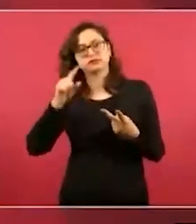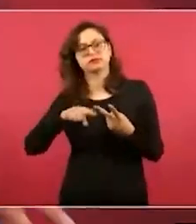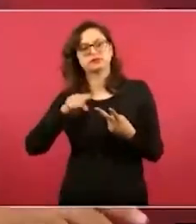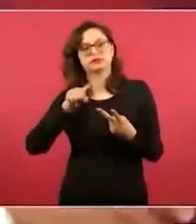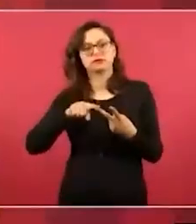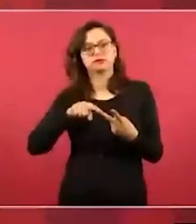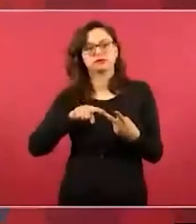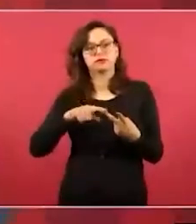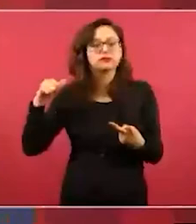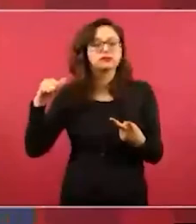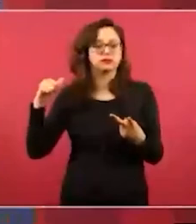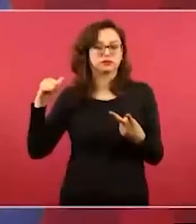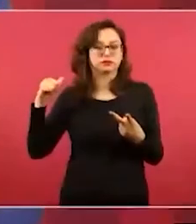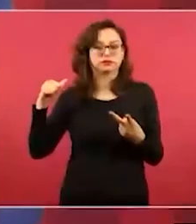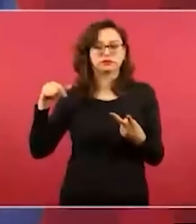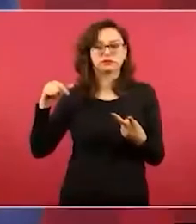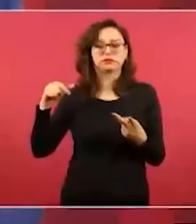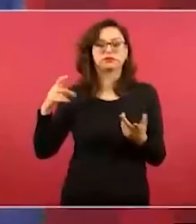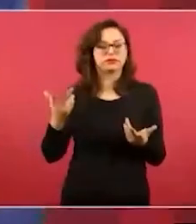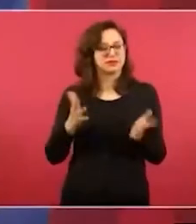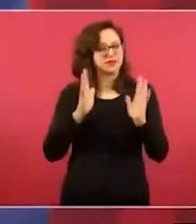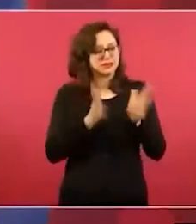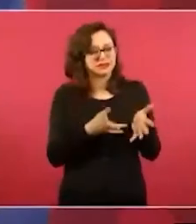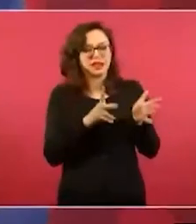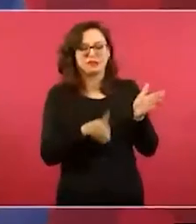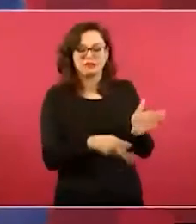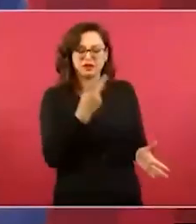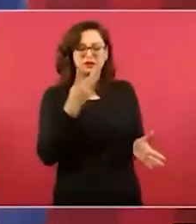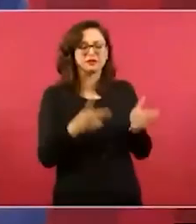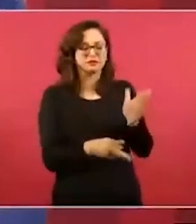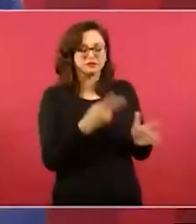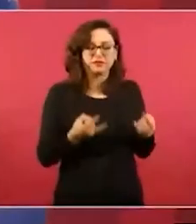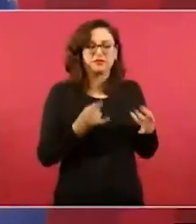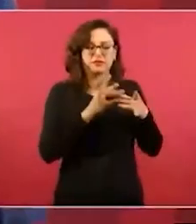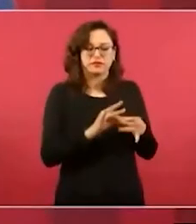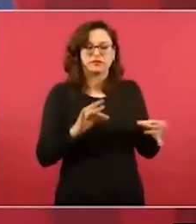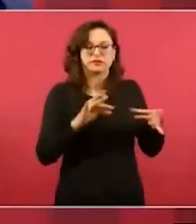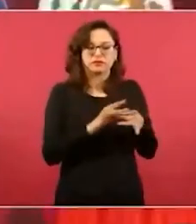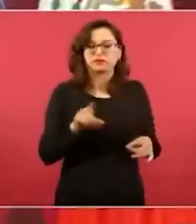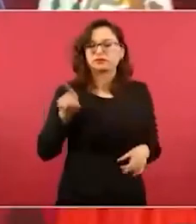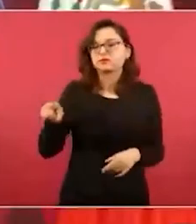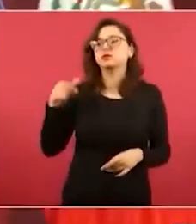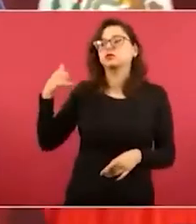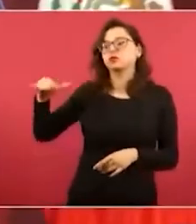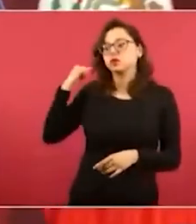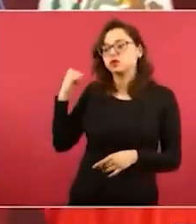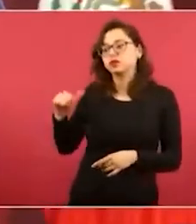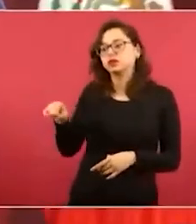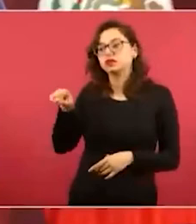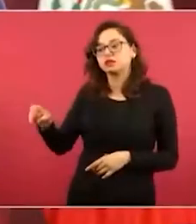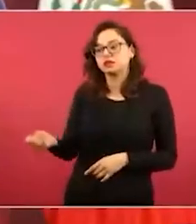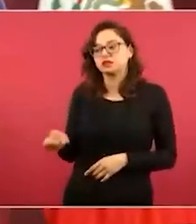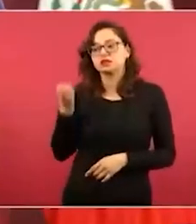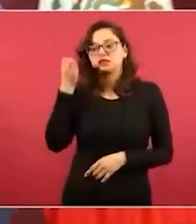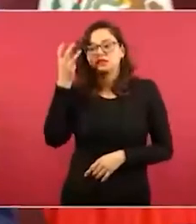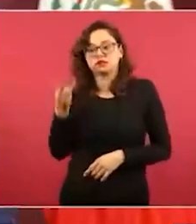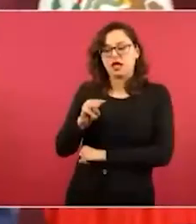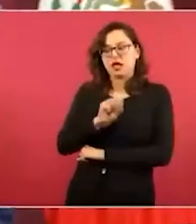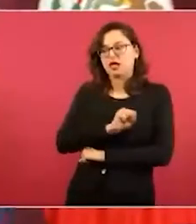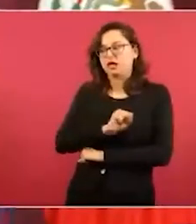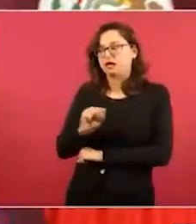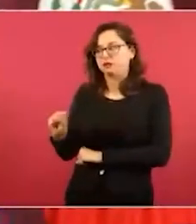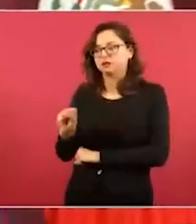Yucatán Ya se los he dicho Se los he platicado Aquí Y hay tres Hospitales Del INSS Bienestar